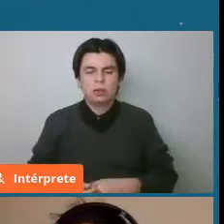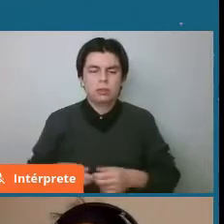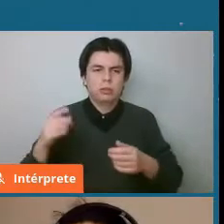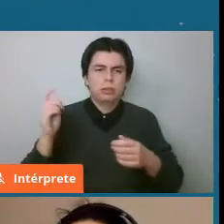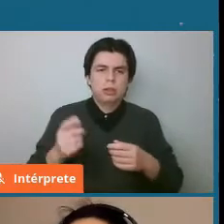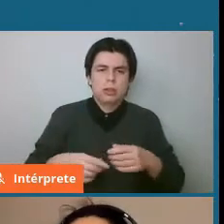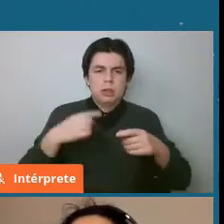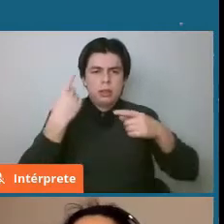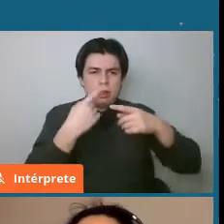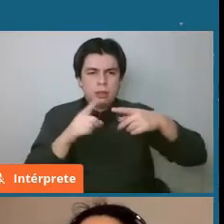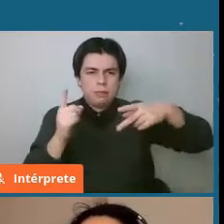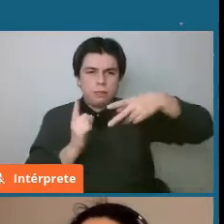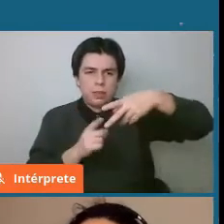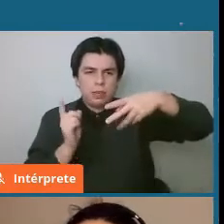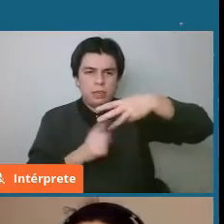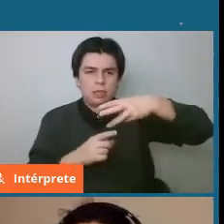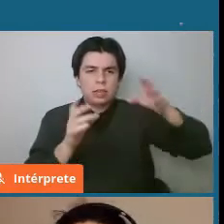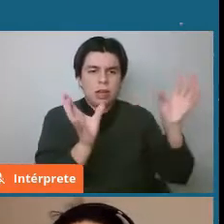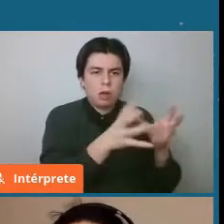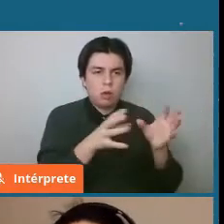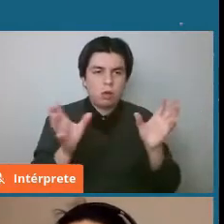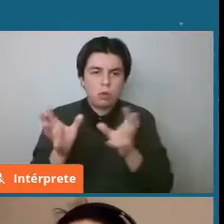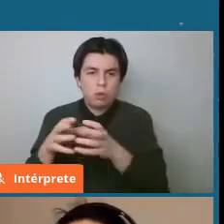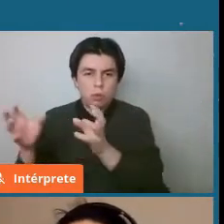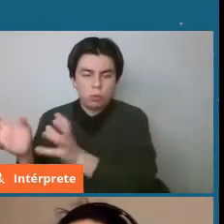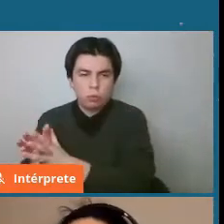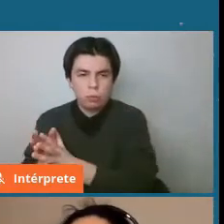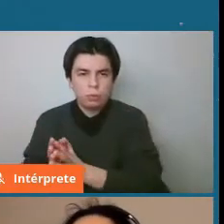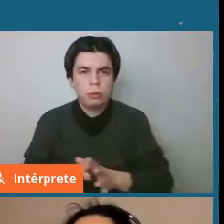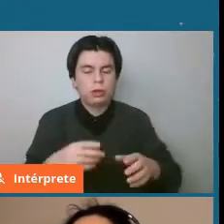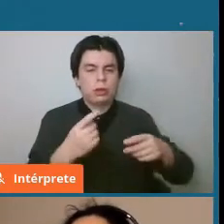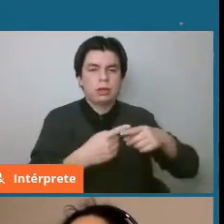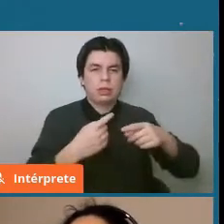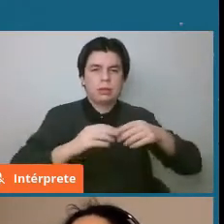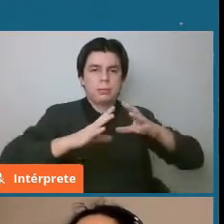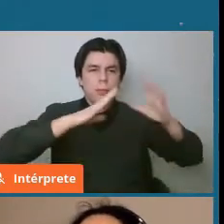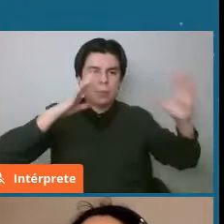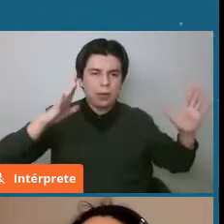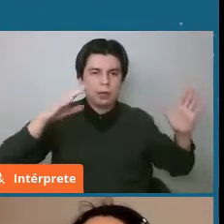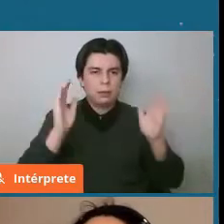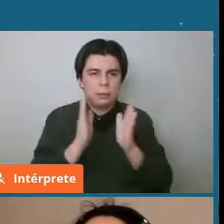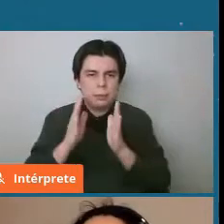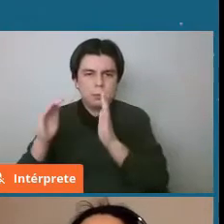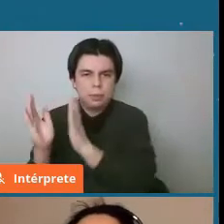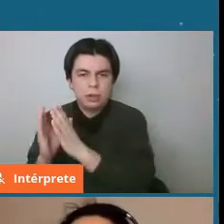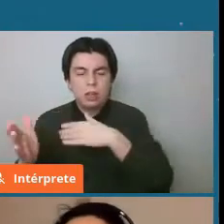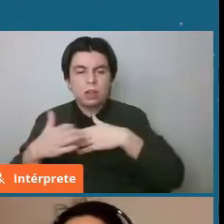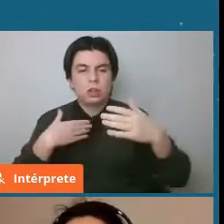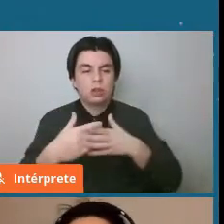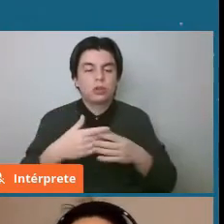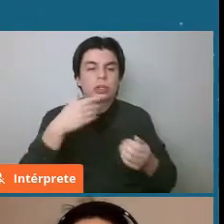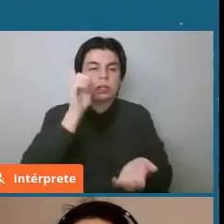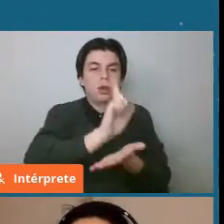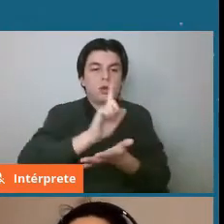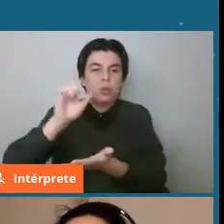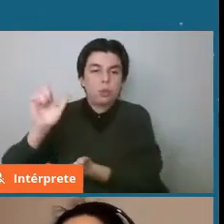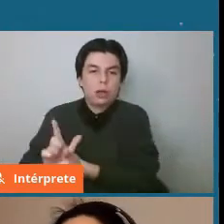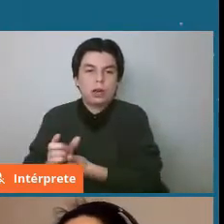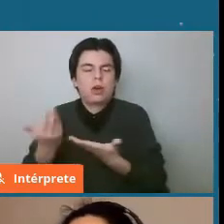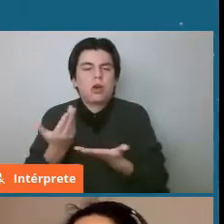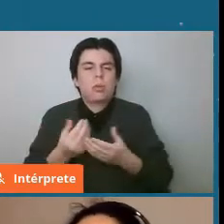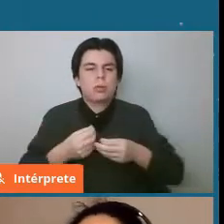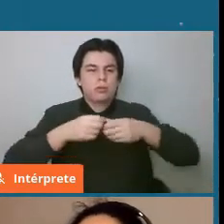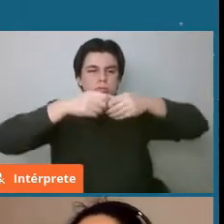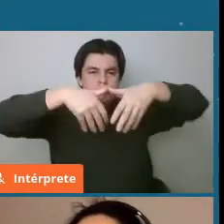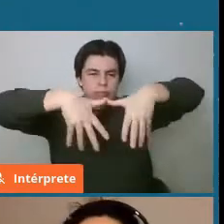asteroides que existen, los rangos de tamaños en que ellos se encuentran, y dónde se ubican y cómo se clasifican.